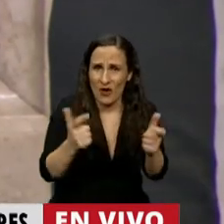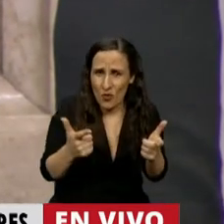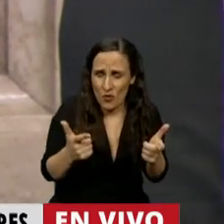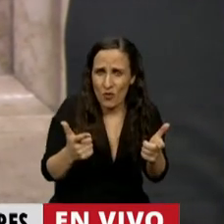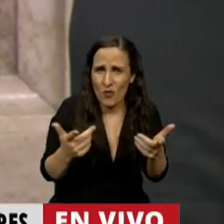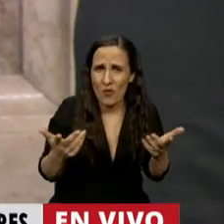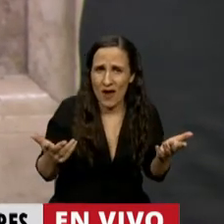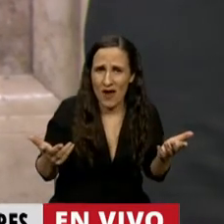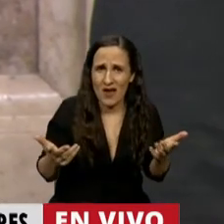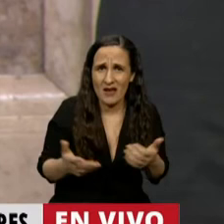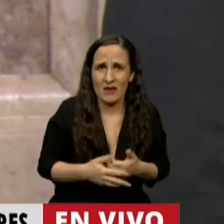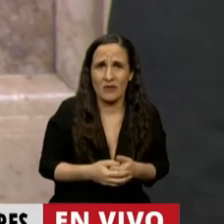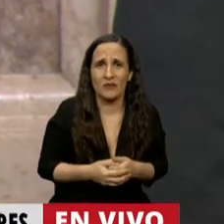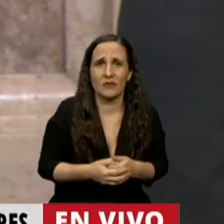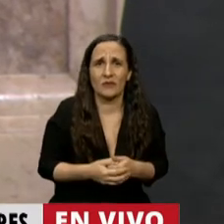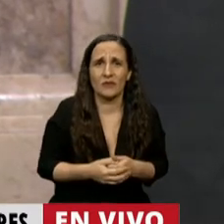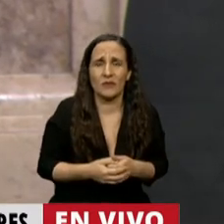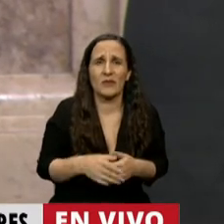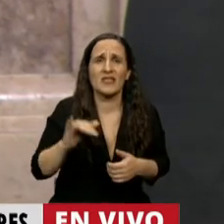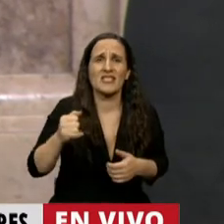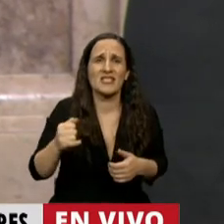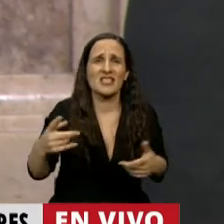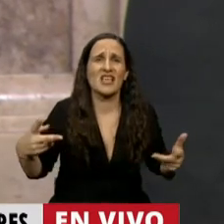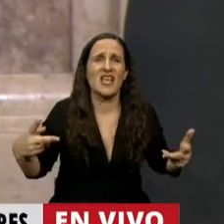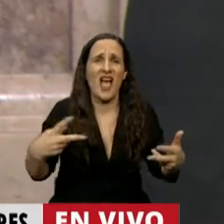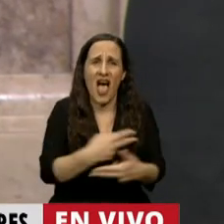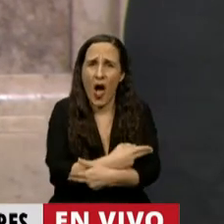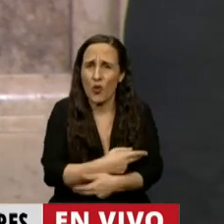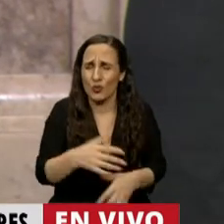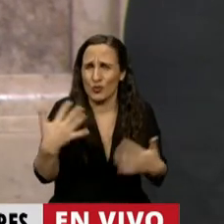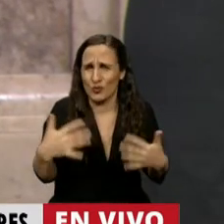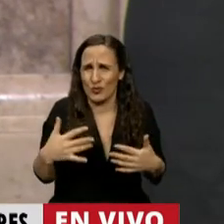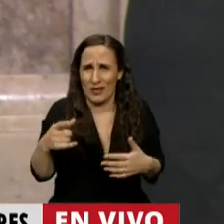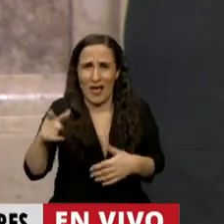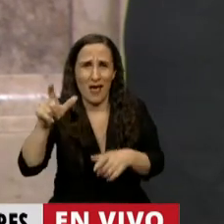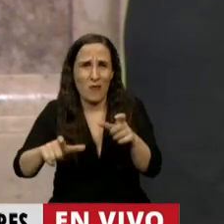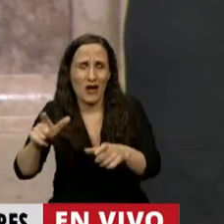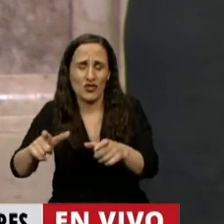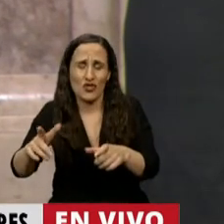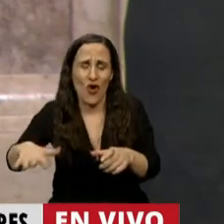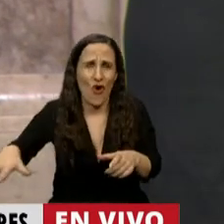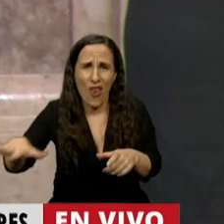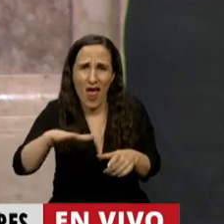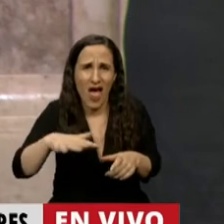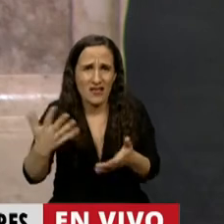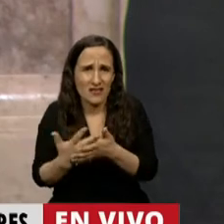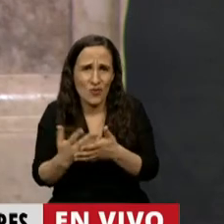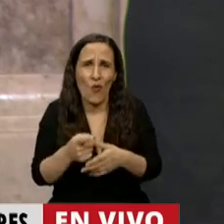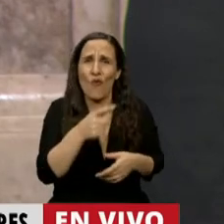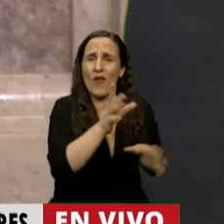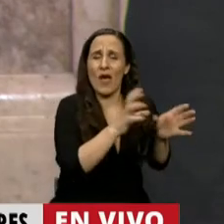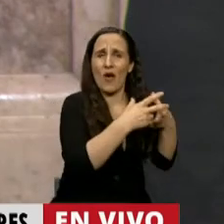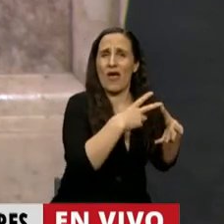Sí, hicieron un ajuste brutal contra el pueblo trabajador para beneficiar a los grandes grupos económicos.